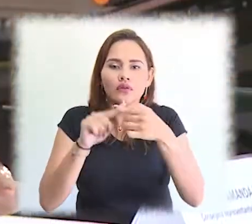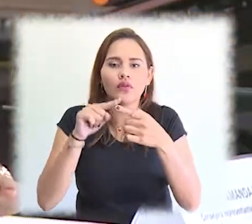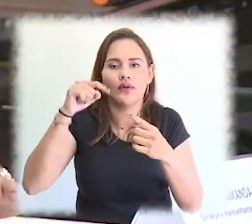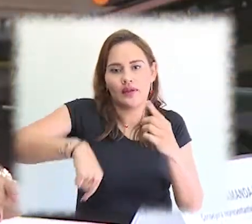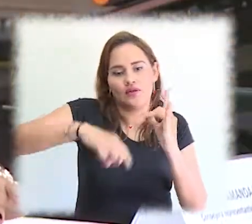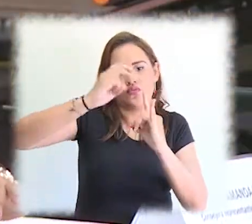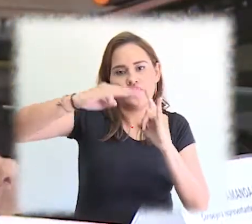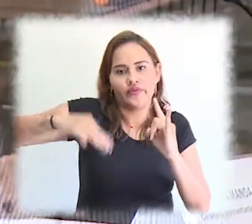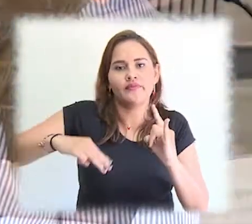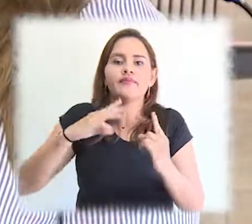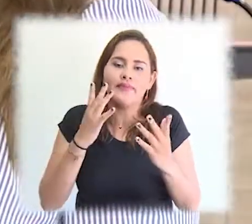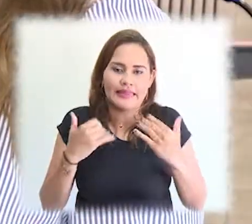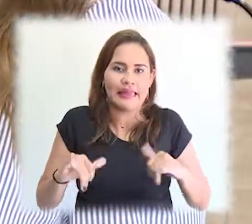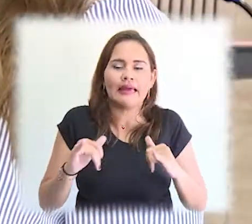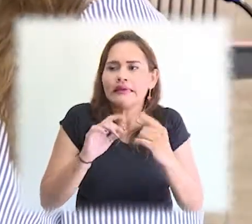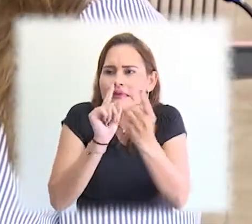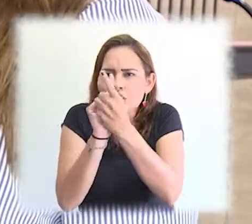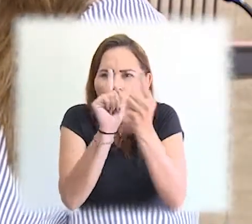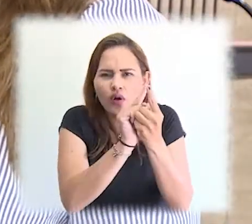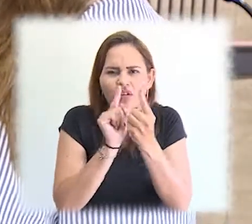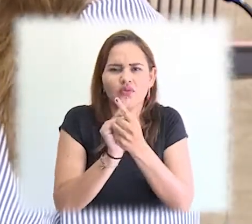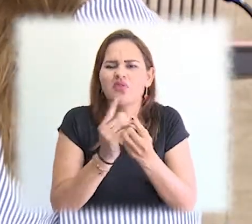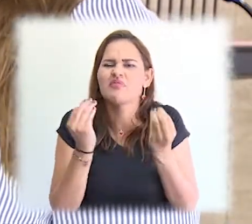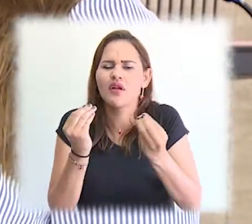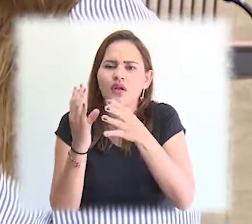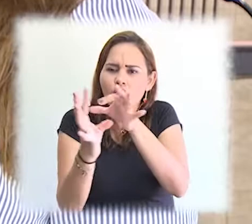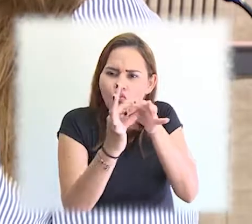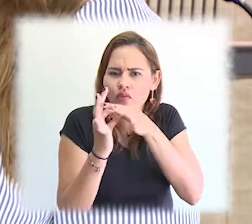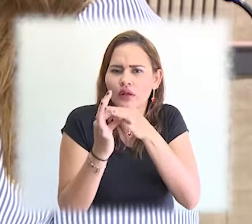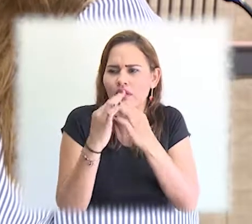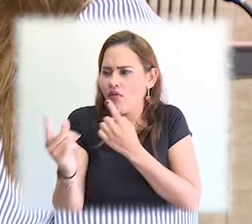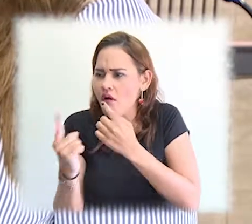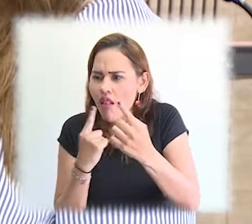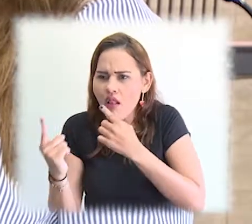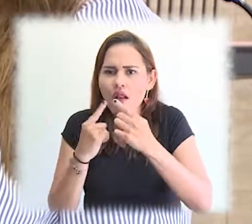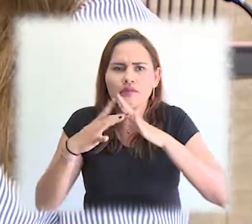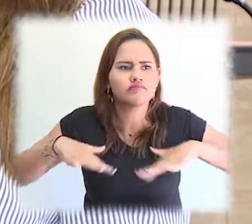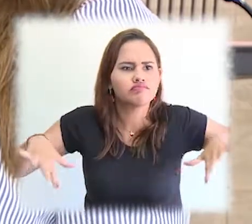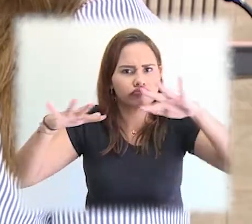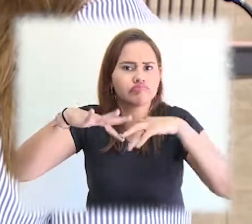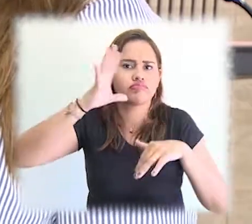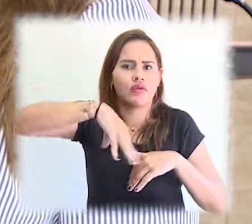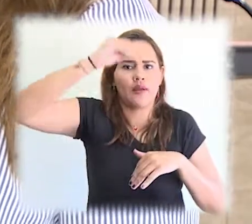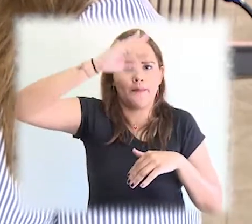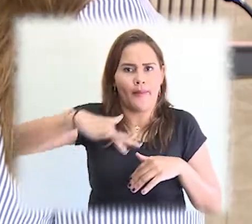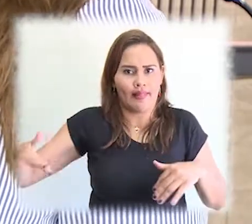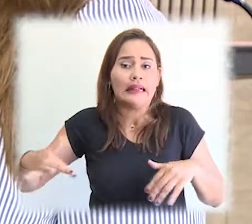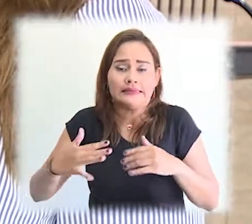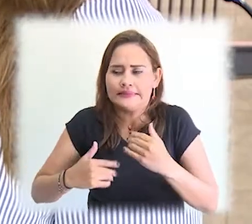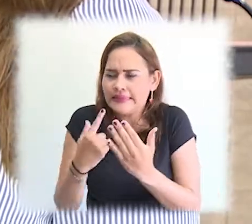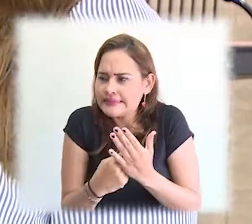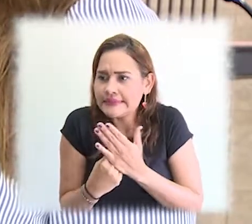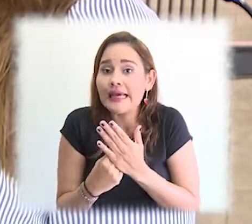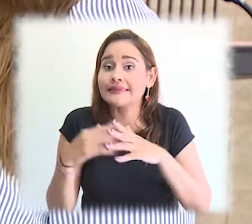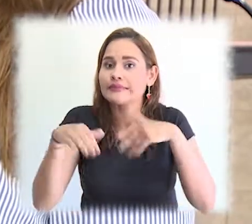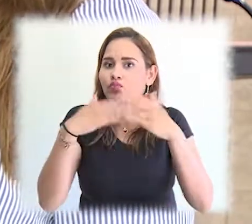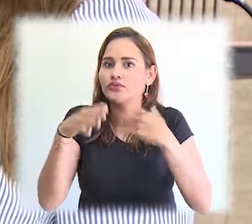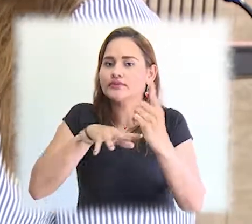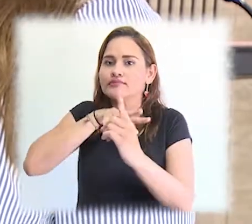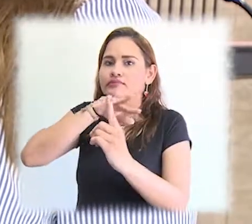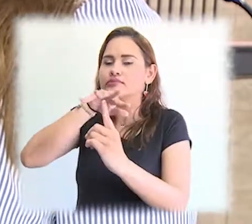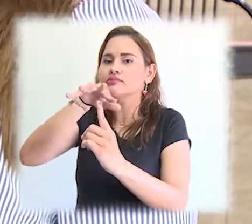año con los consejeros territoriales de todo el departamento, acá en la Universidad del Magdalena, para tener una unión en términos de